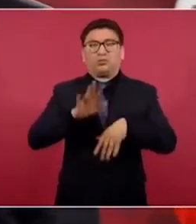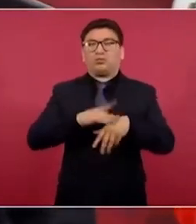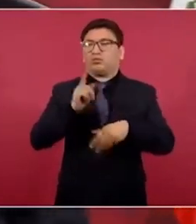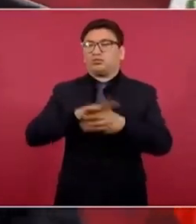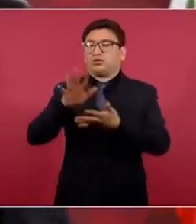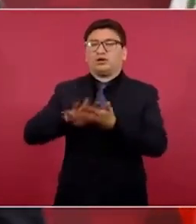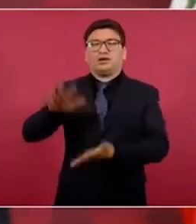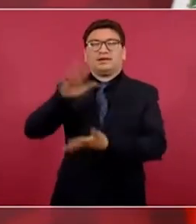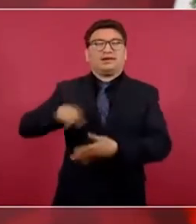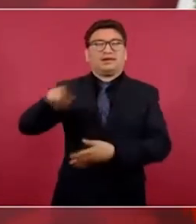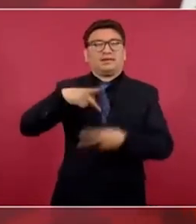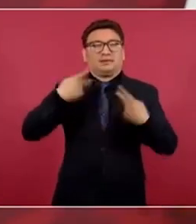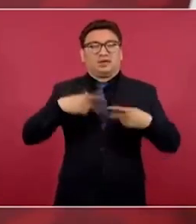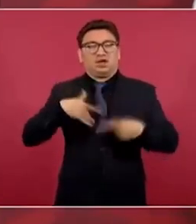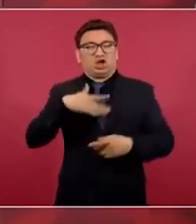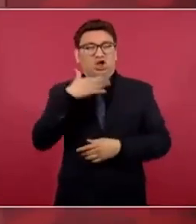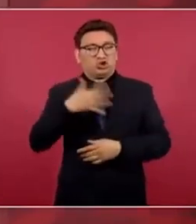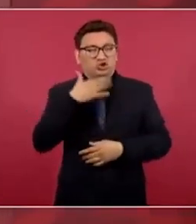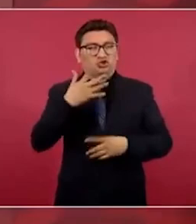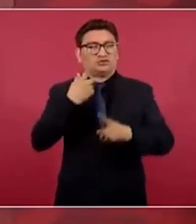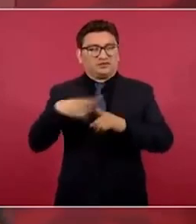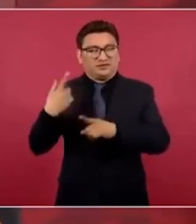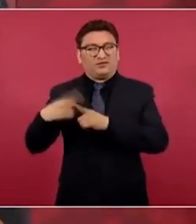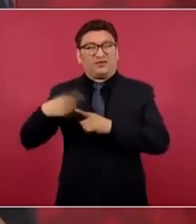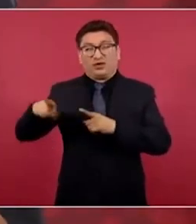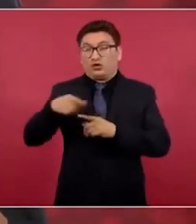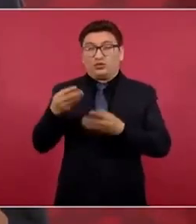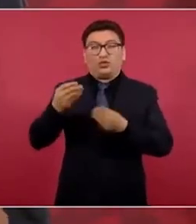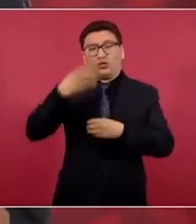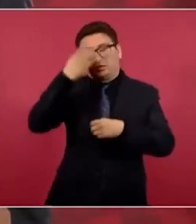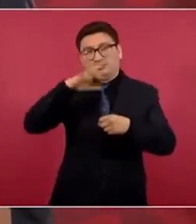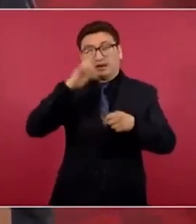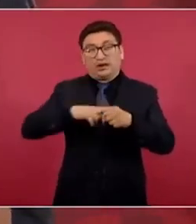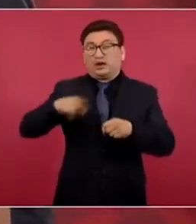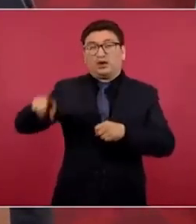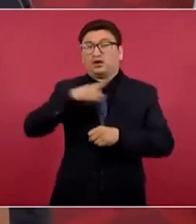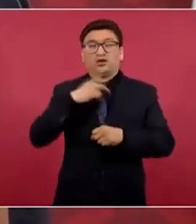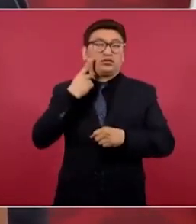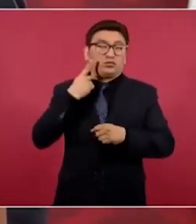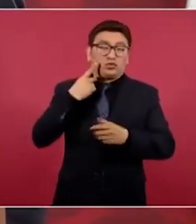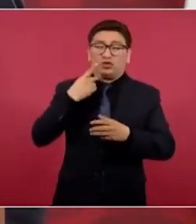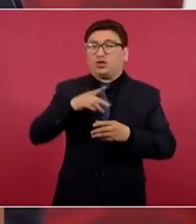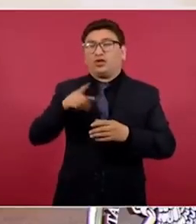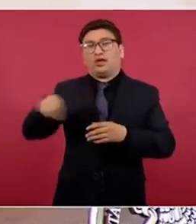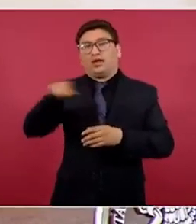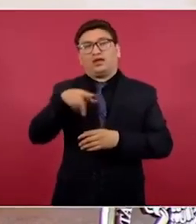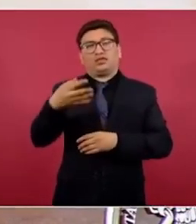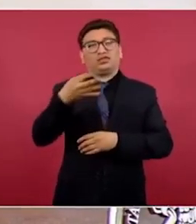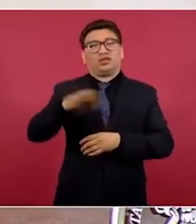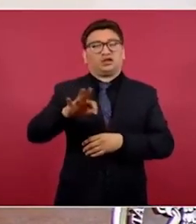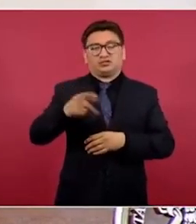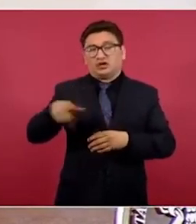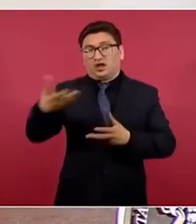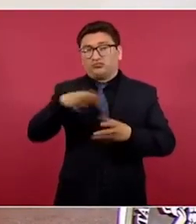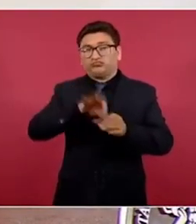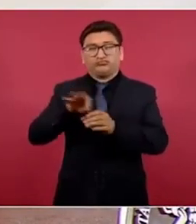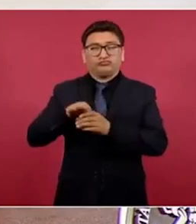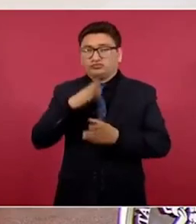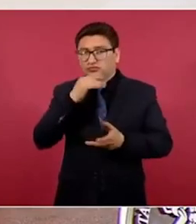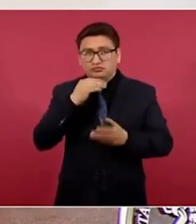cabilderos, los coyotes, los intereses extranjeros, si hay traición de los legisladores. Entonces,